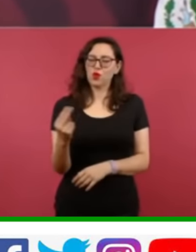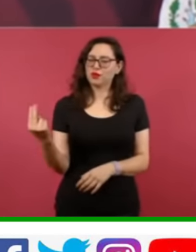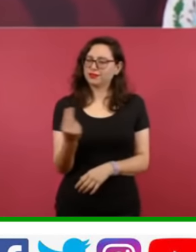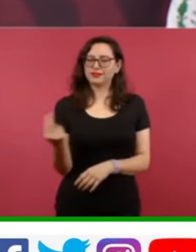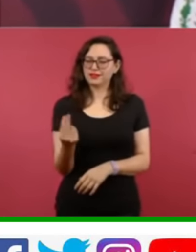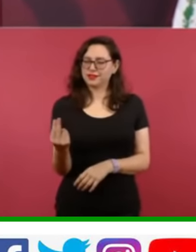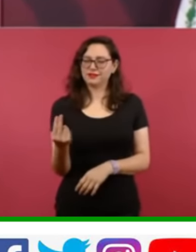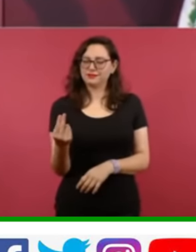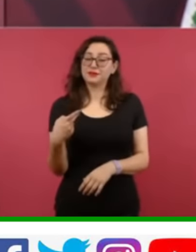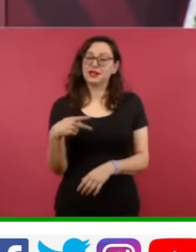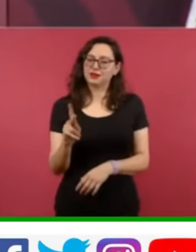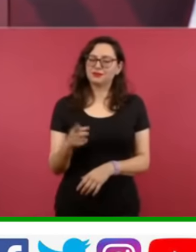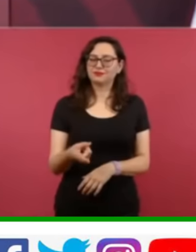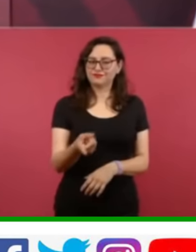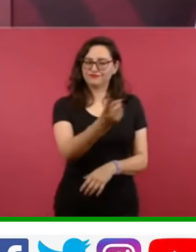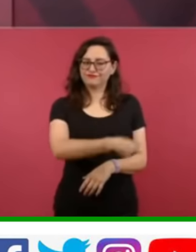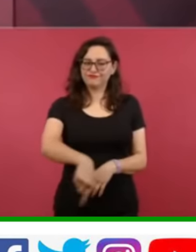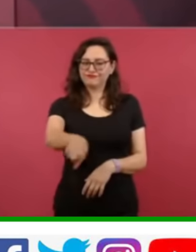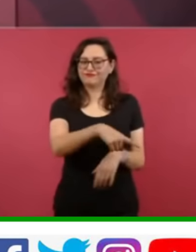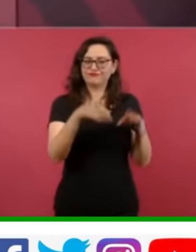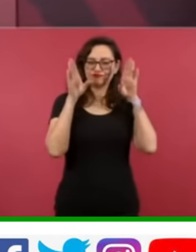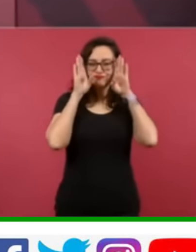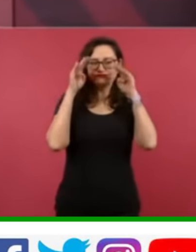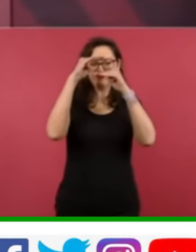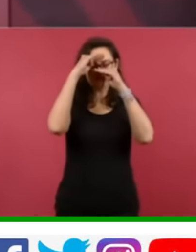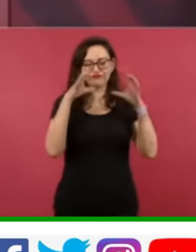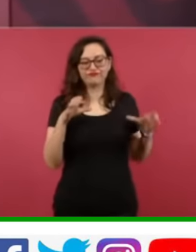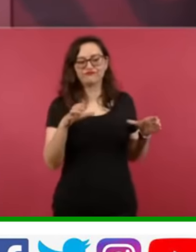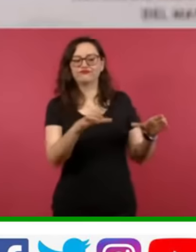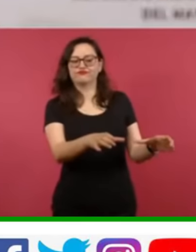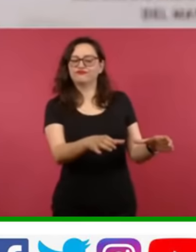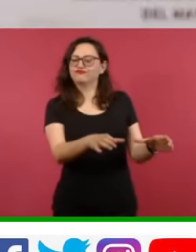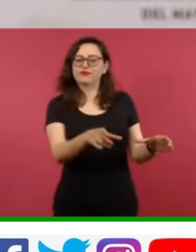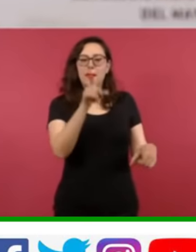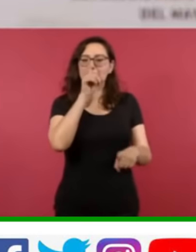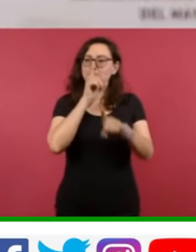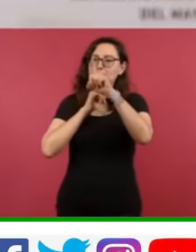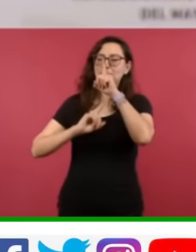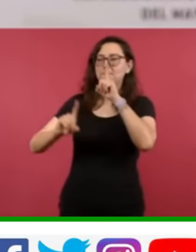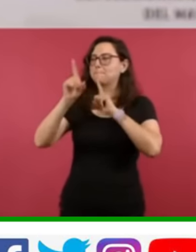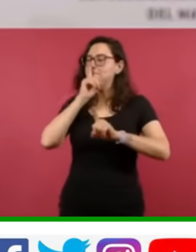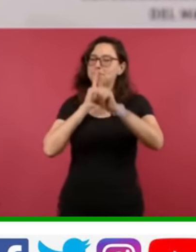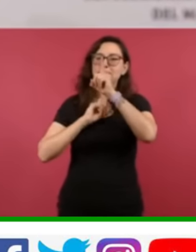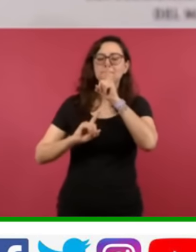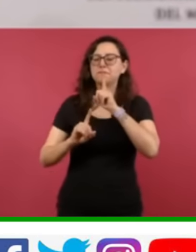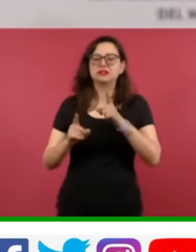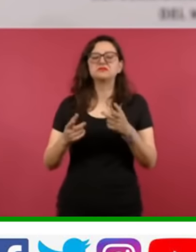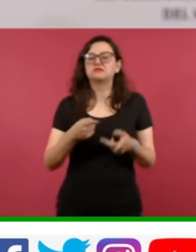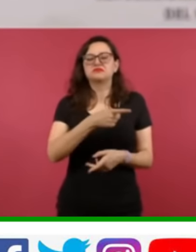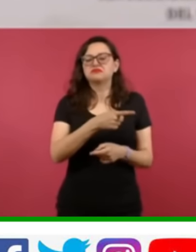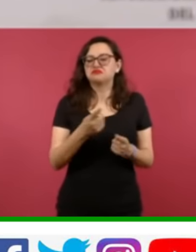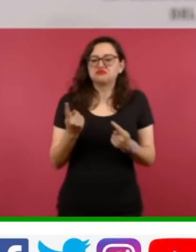y no van a dejar de estar